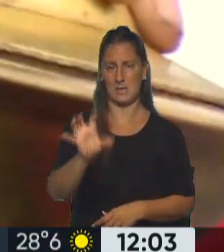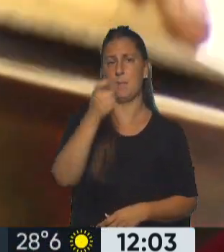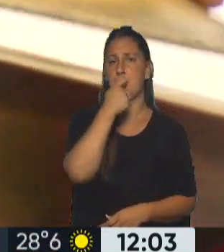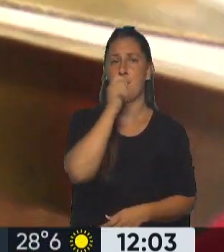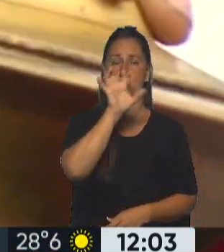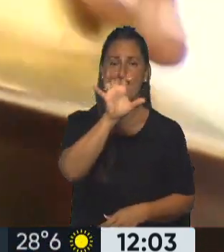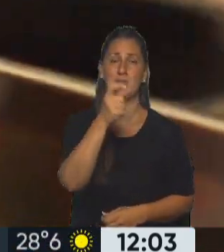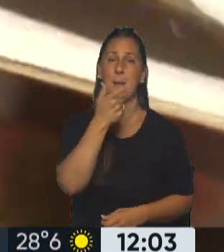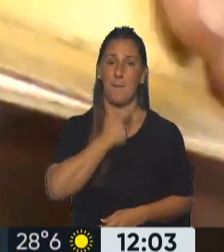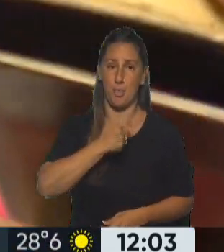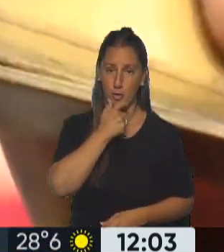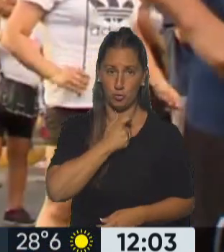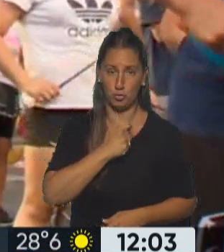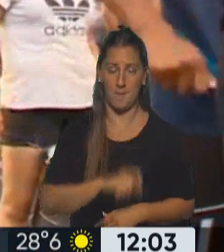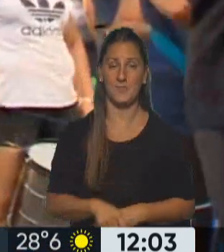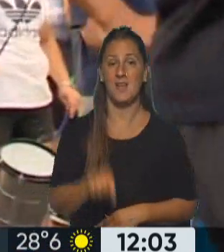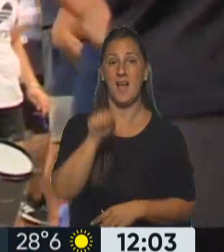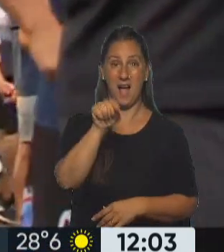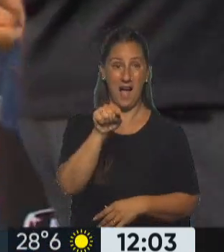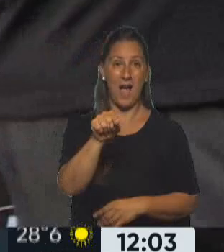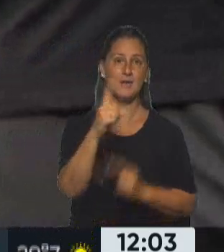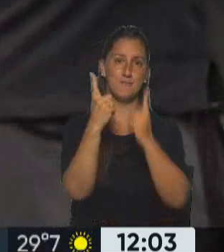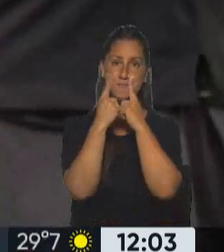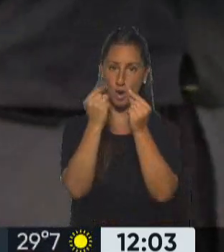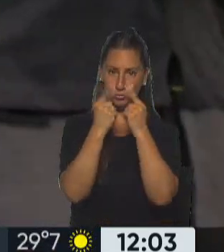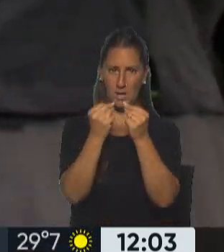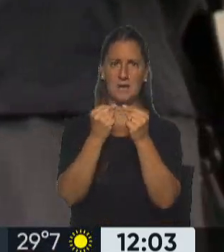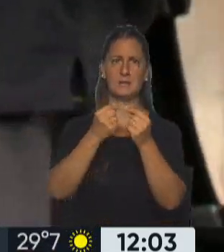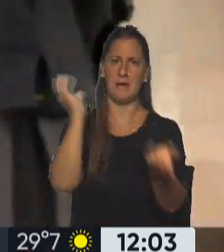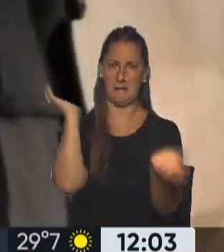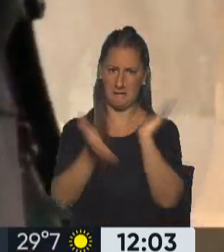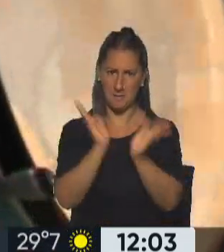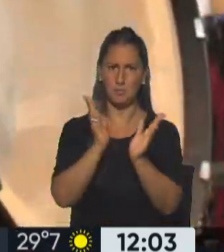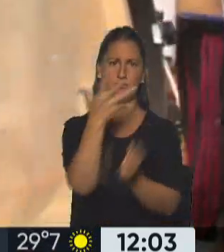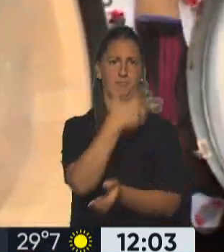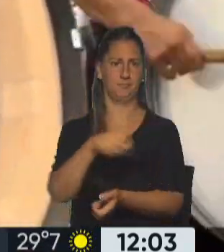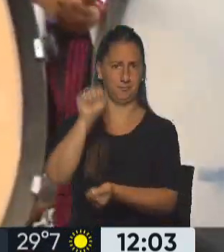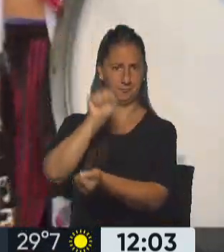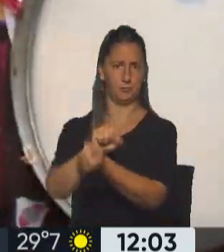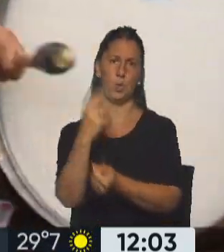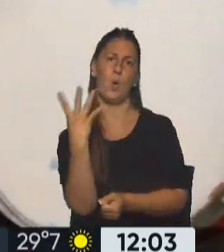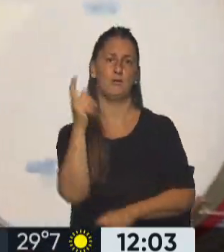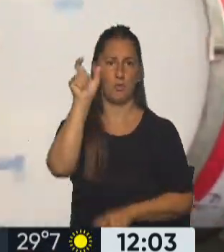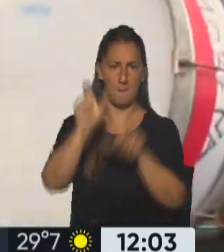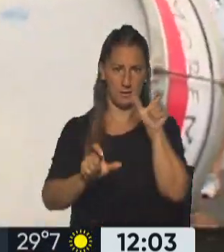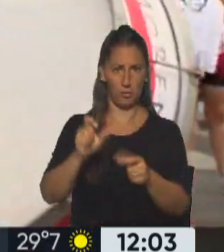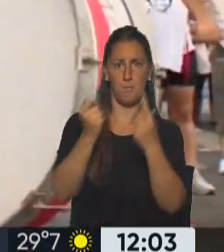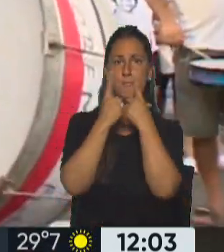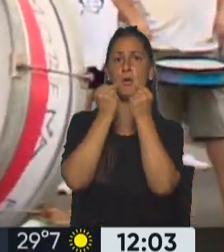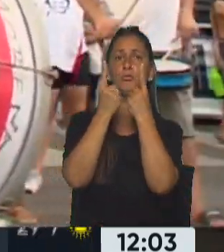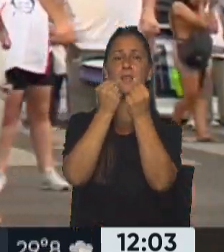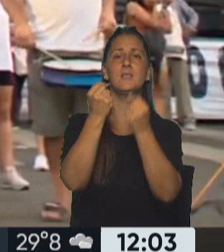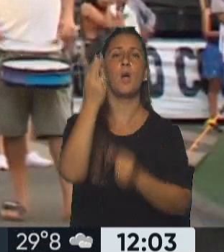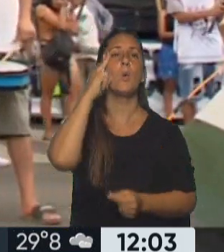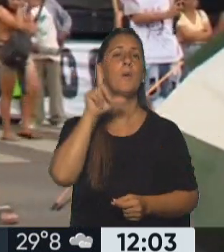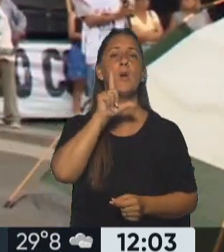provincia de Mendoza, en donde en las protestas hubo represión y la detención de cuatro militares. Recordemos que la protesta en 9 de julio